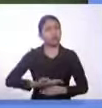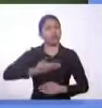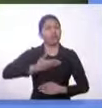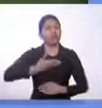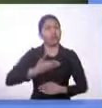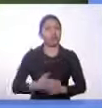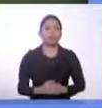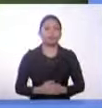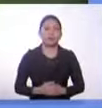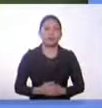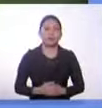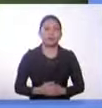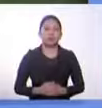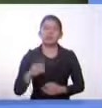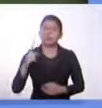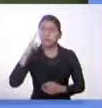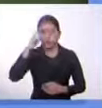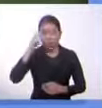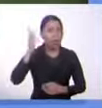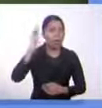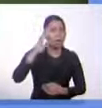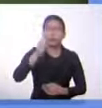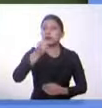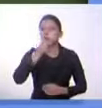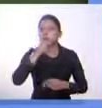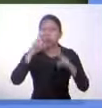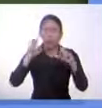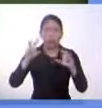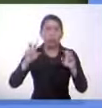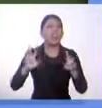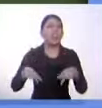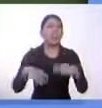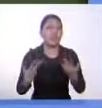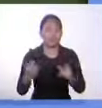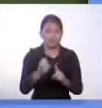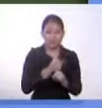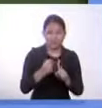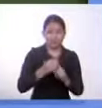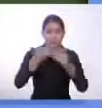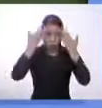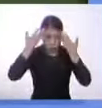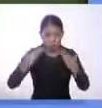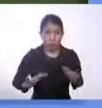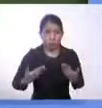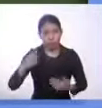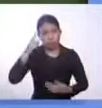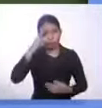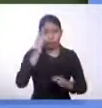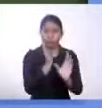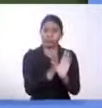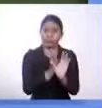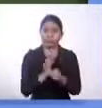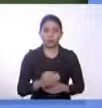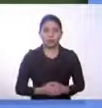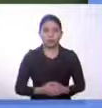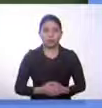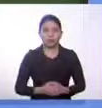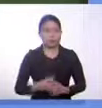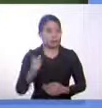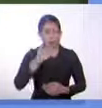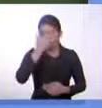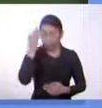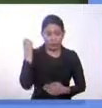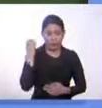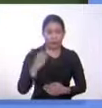5. Programa una charla informativa sobre el daño que les hacen tanto física y psicológicamente. Y recuerda,